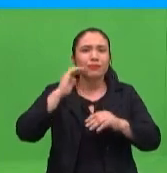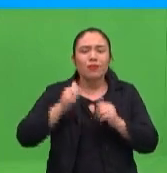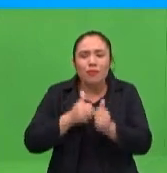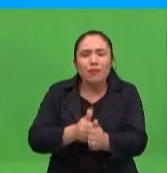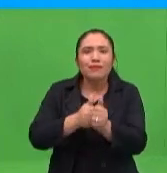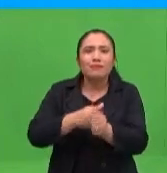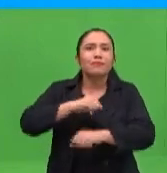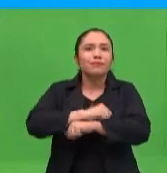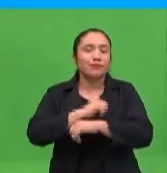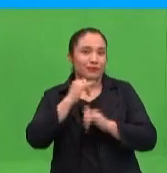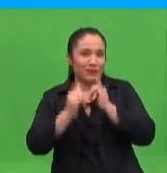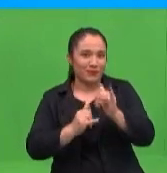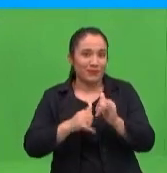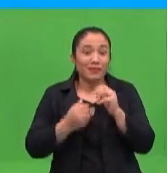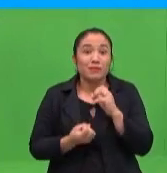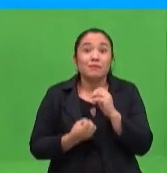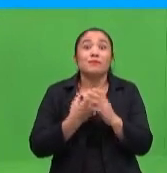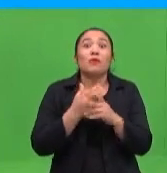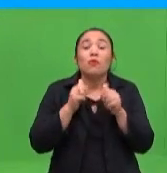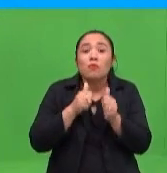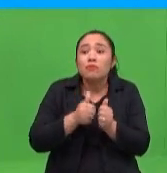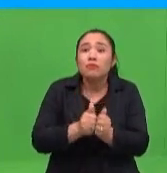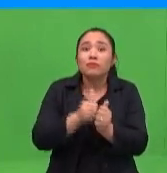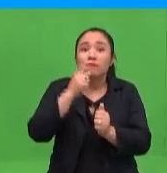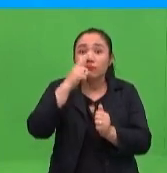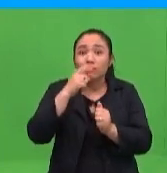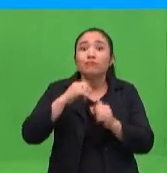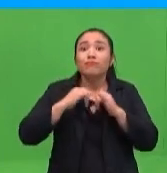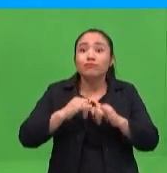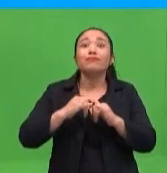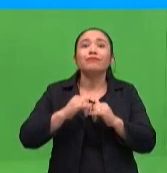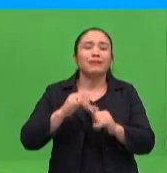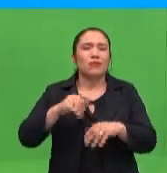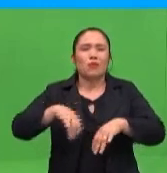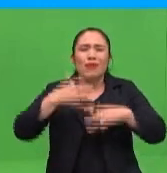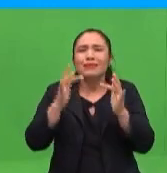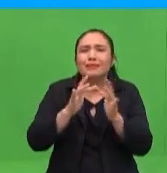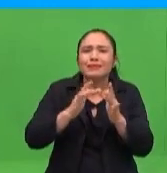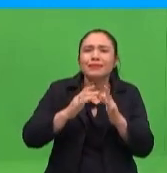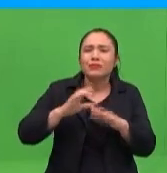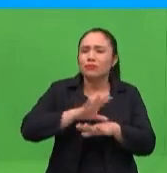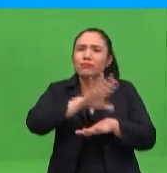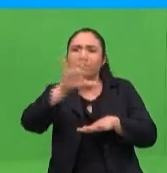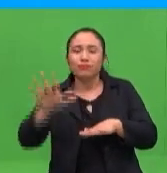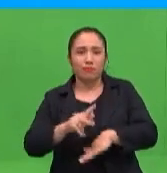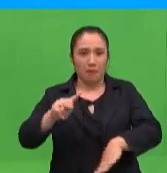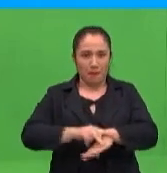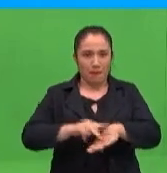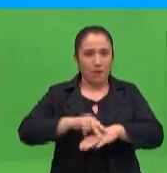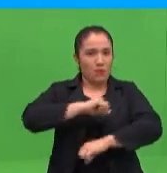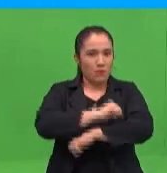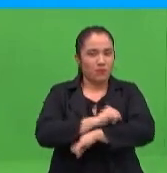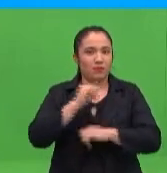canal y destacamos el acompañamiento en la retransmisión a nivel país de Noticias Paraguay